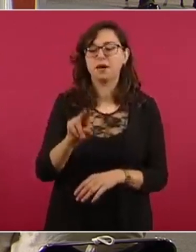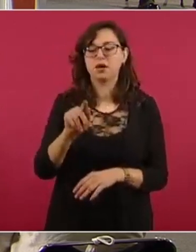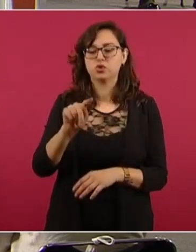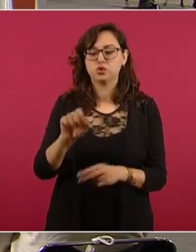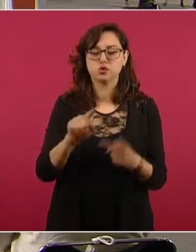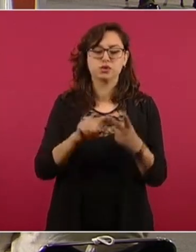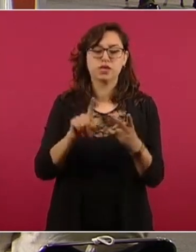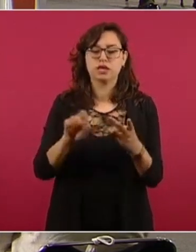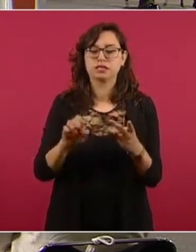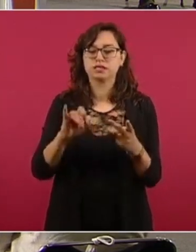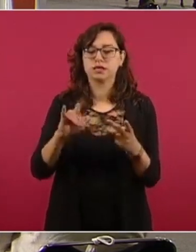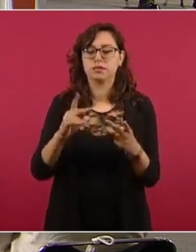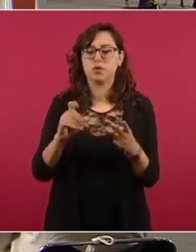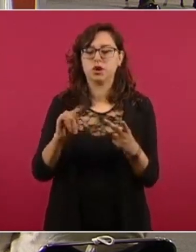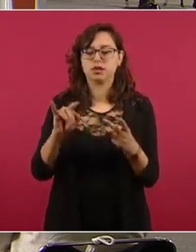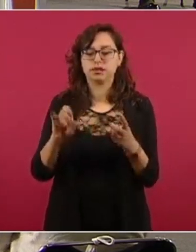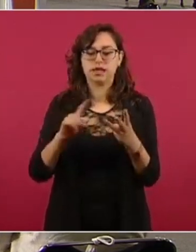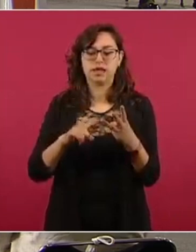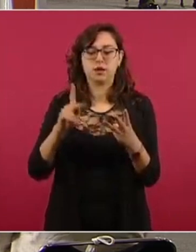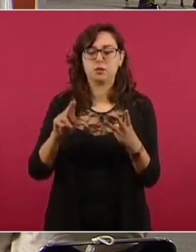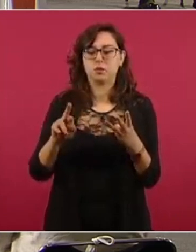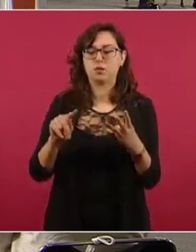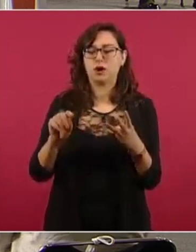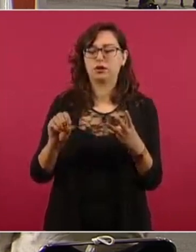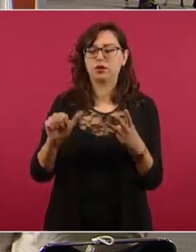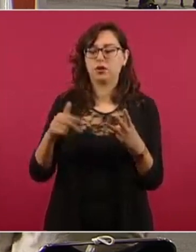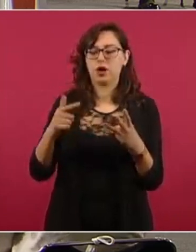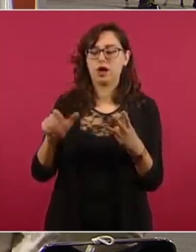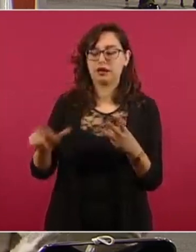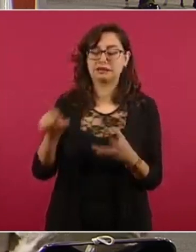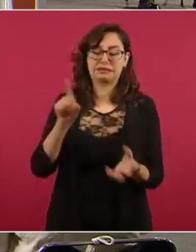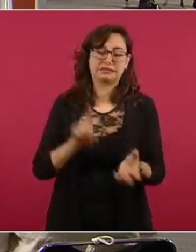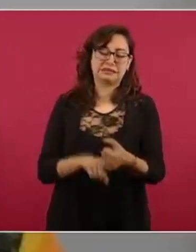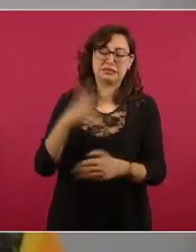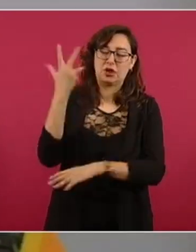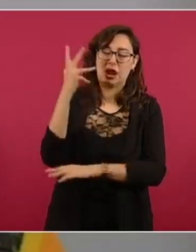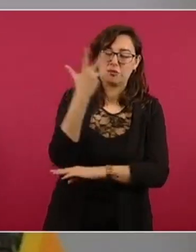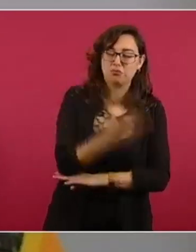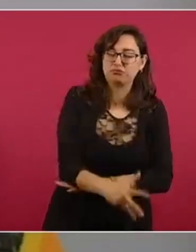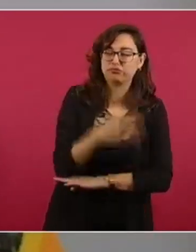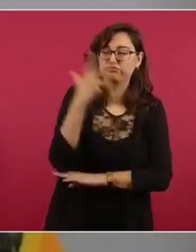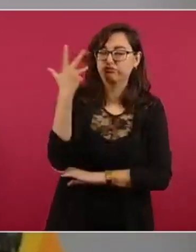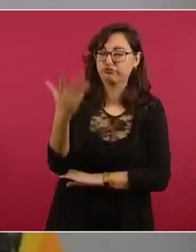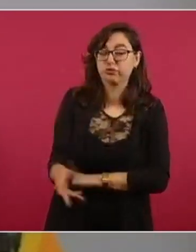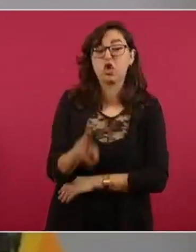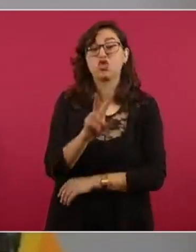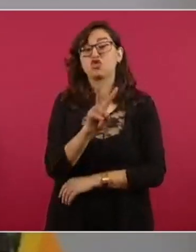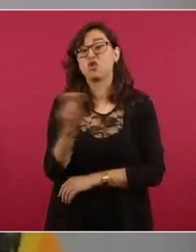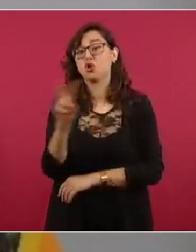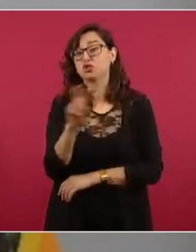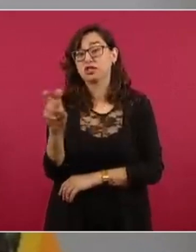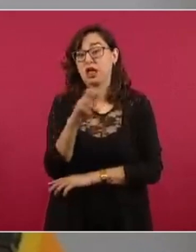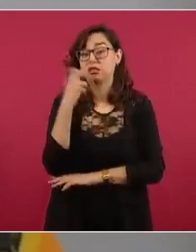y Puerto Ángel para el retiro del lodo de los árboles fueron más de 200 árboles